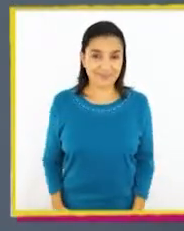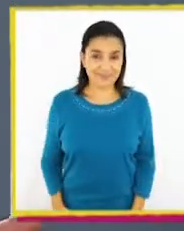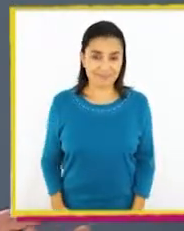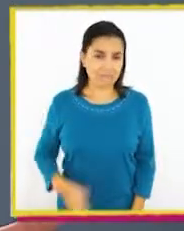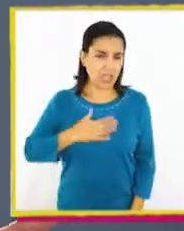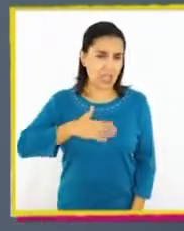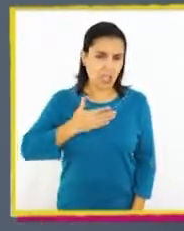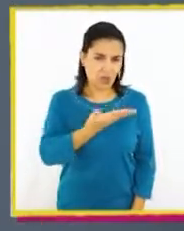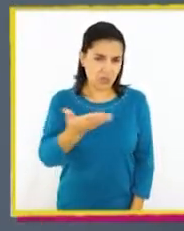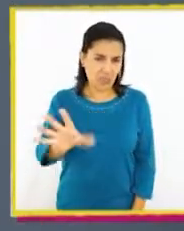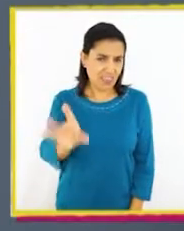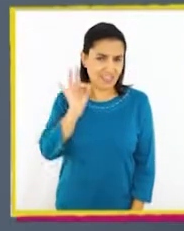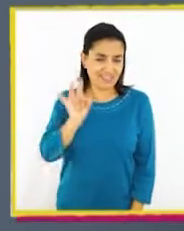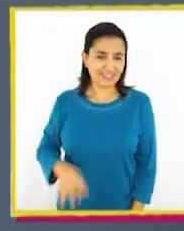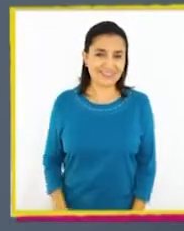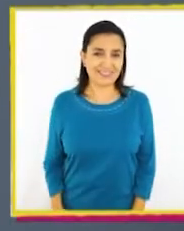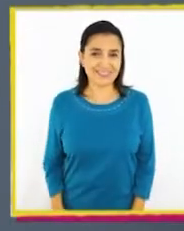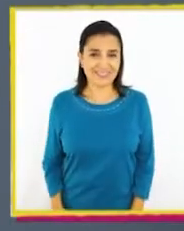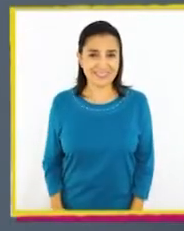Lo que quieran.